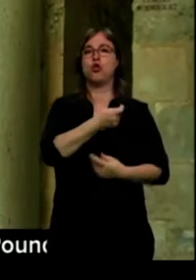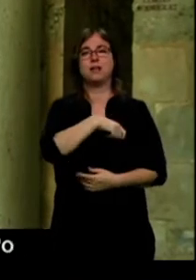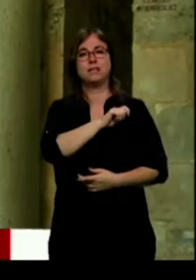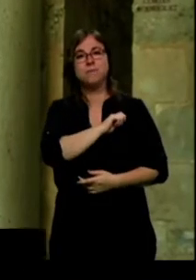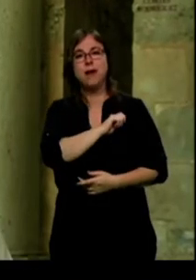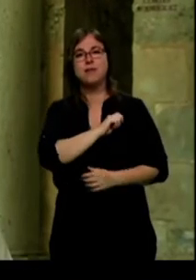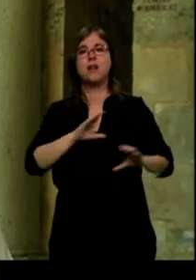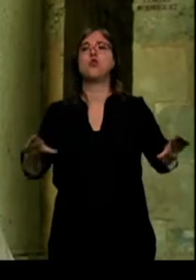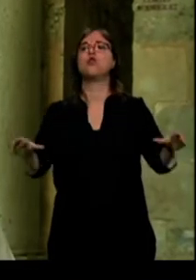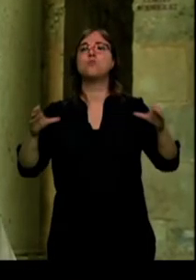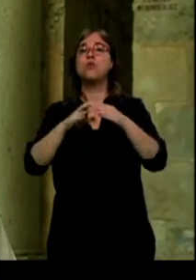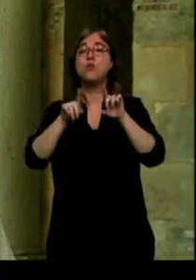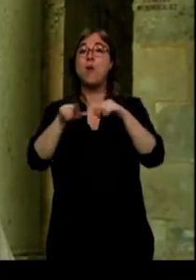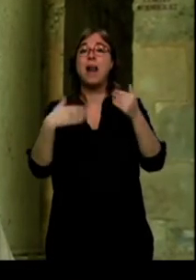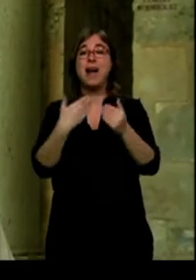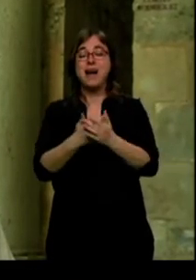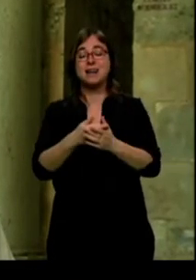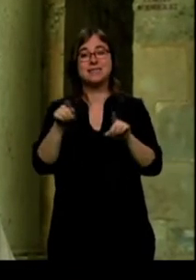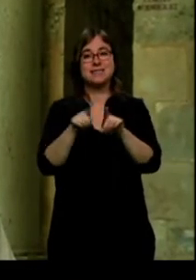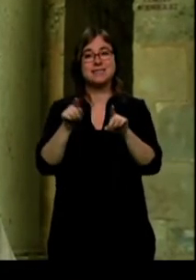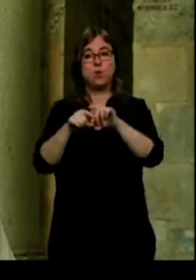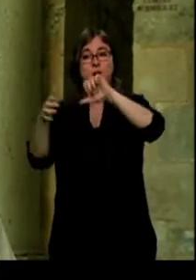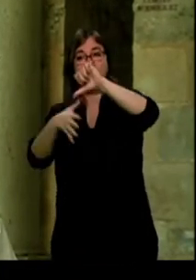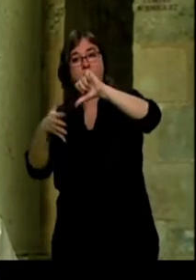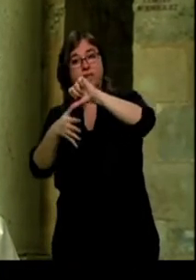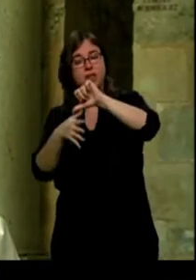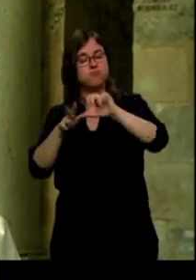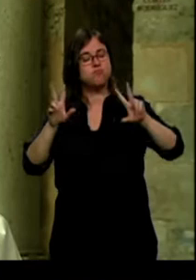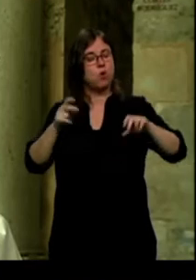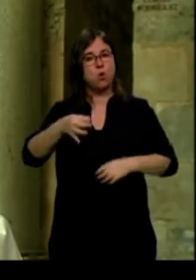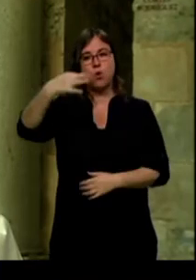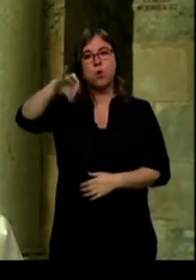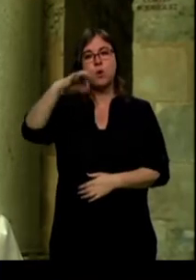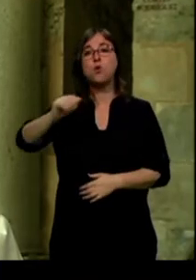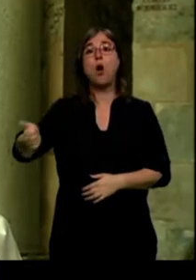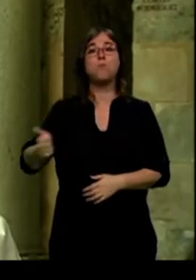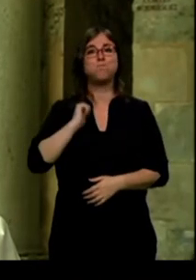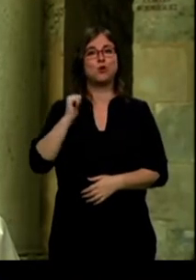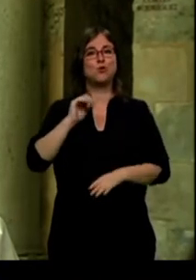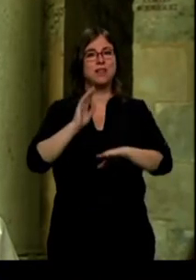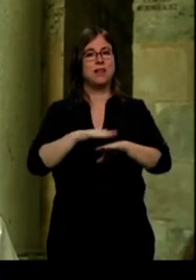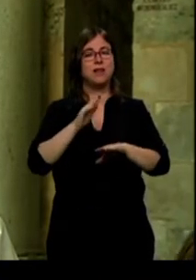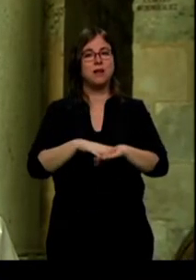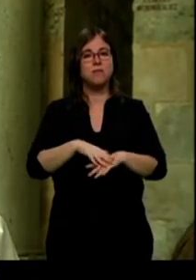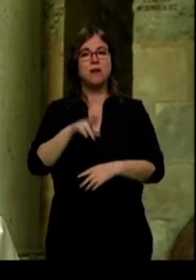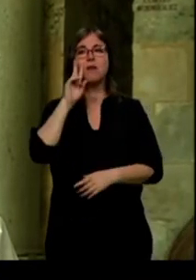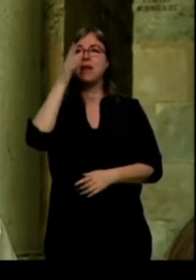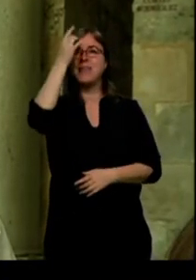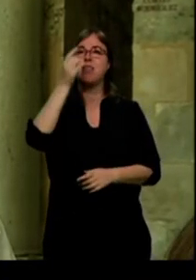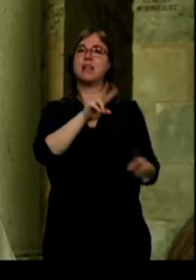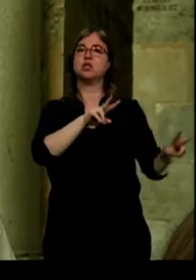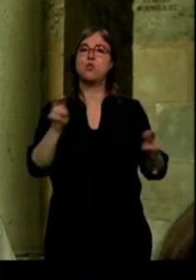incluida Latinoamérica, es una ocasión única, una valiosa oportunidad para oír nuevas ideas, nuevos